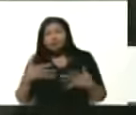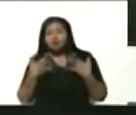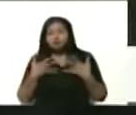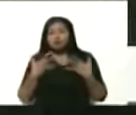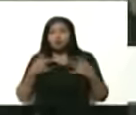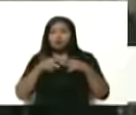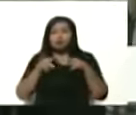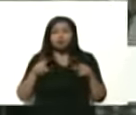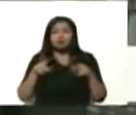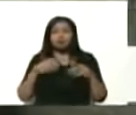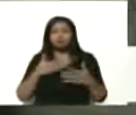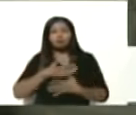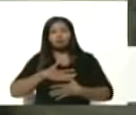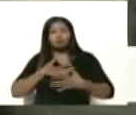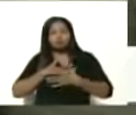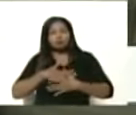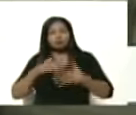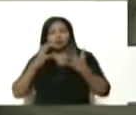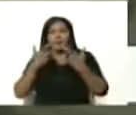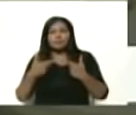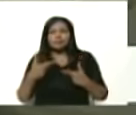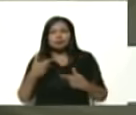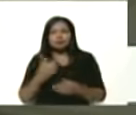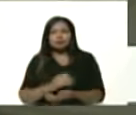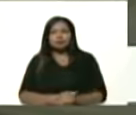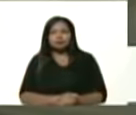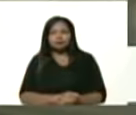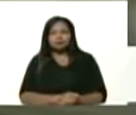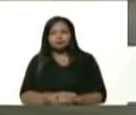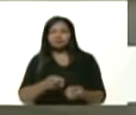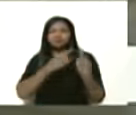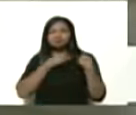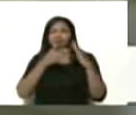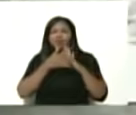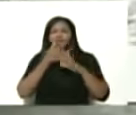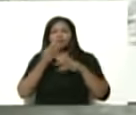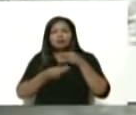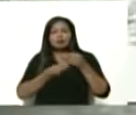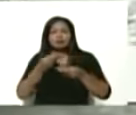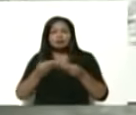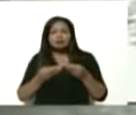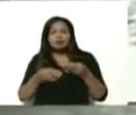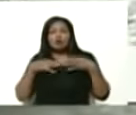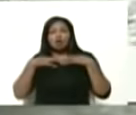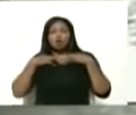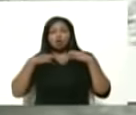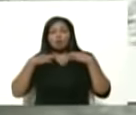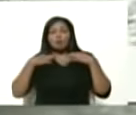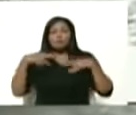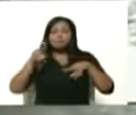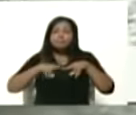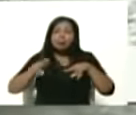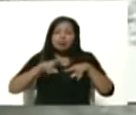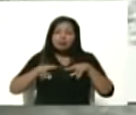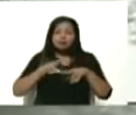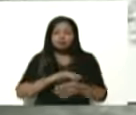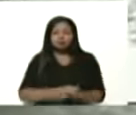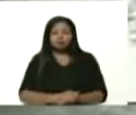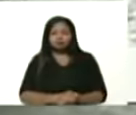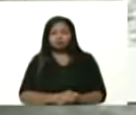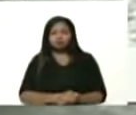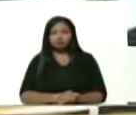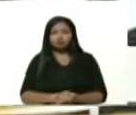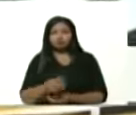y con bastante satisfacción, en esta empresa que se encarga de confeccionar ropa para niños. Hoy, estamos